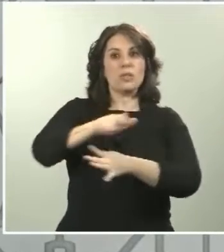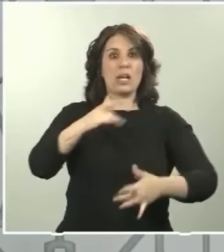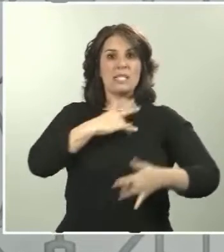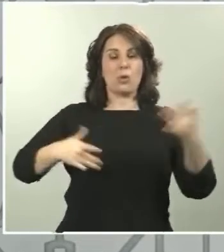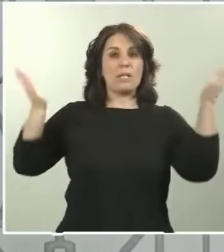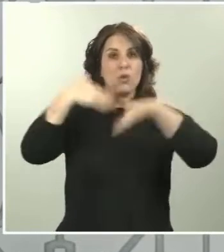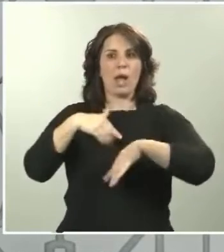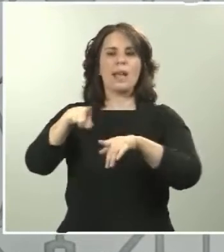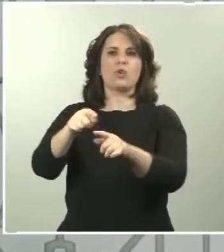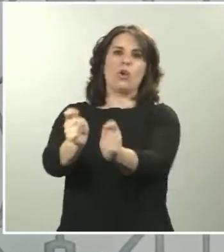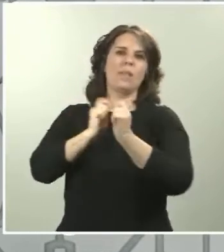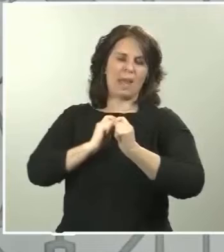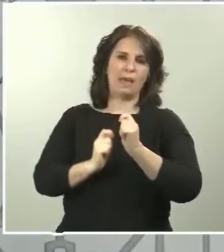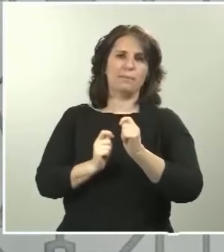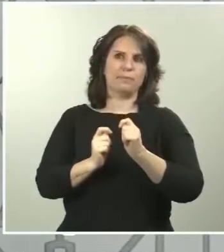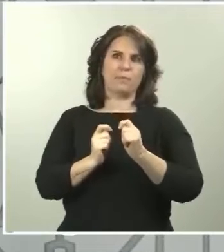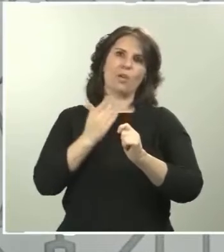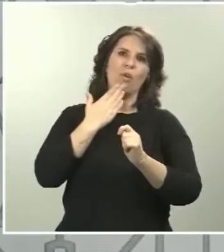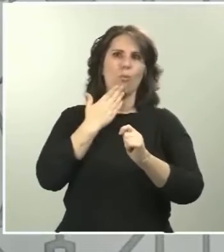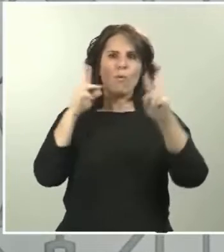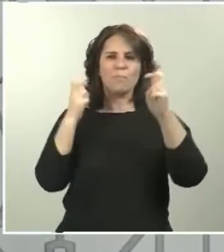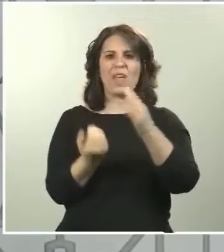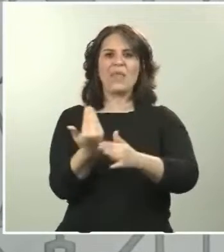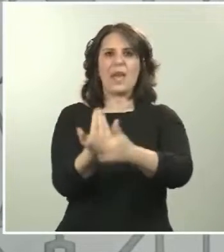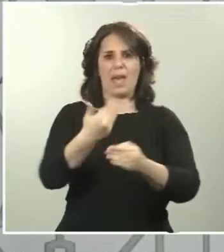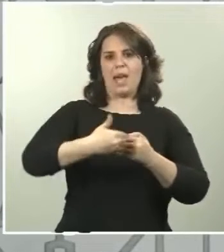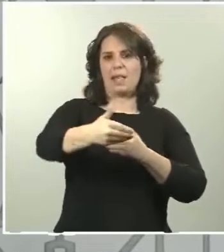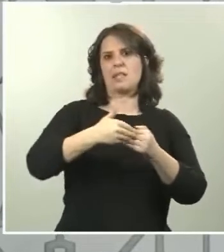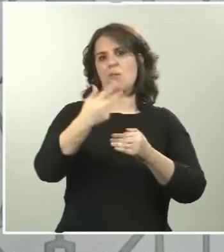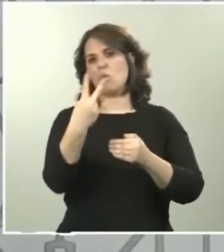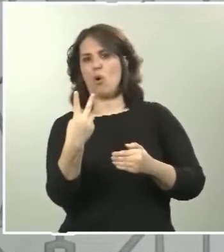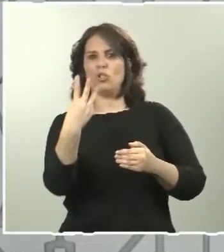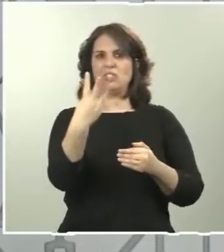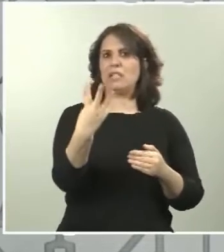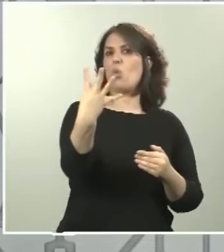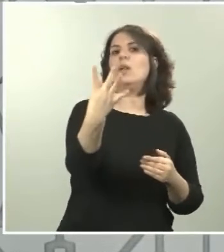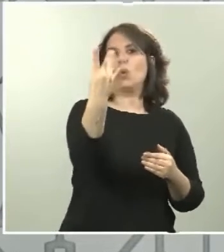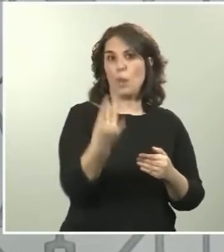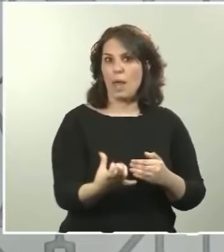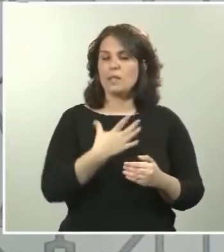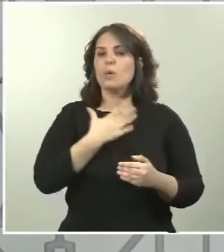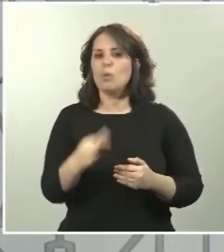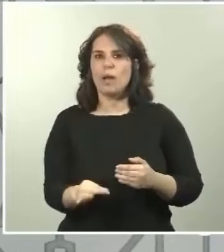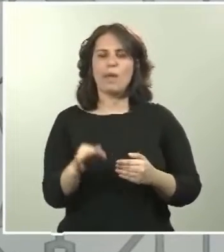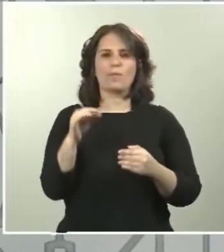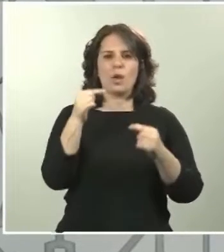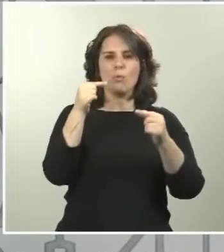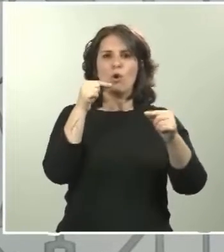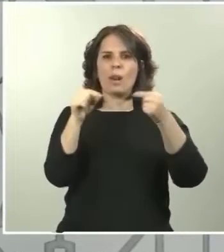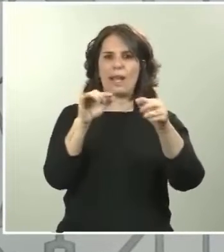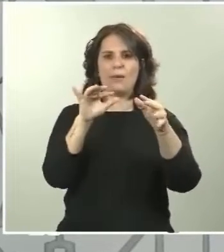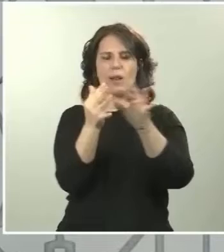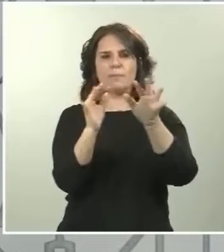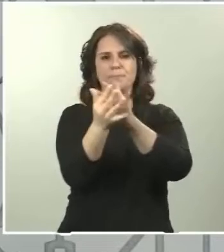a implicar que durante unos poquitos días, dos, tres, cuatro, vamos a tener que ir corrigiendo progresivamente las series para